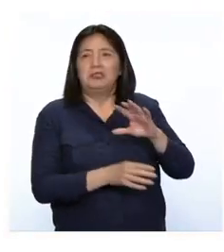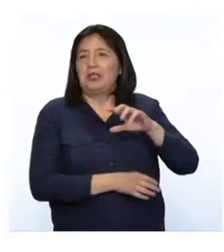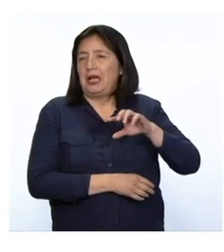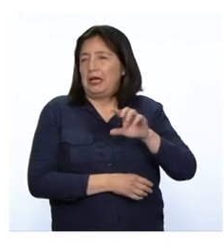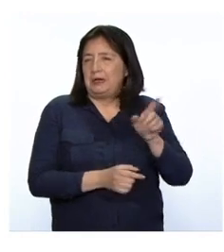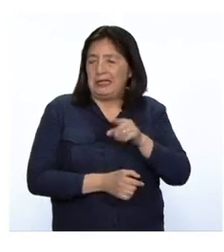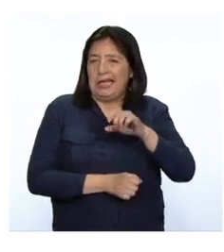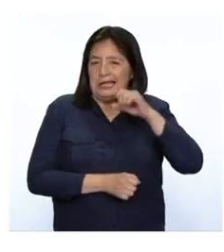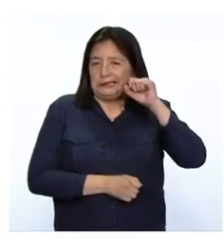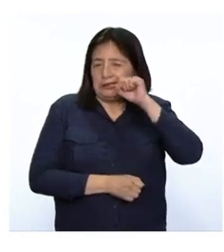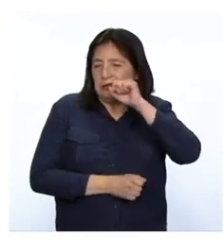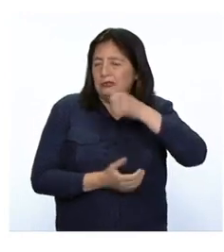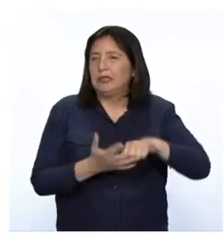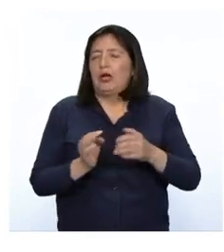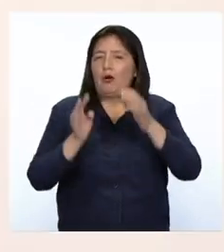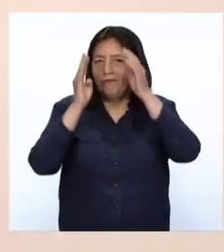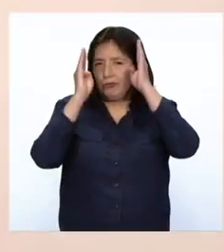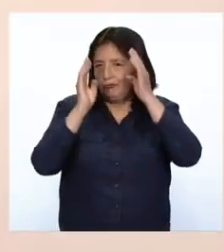brócoli.